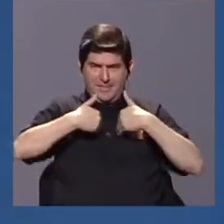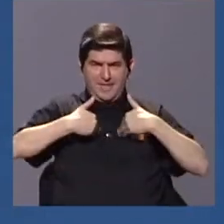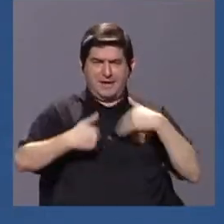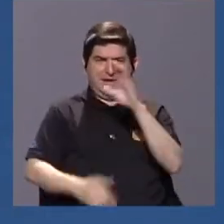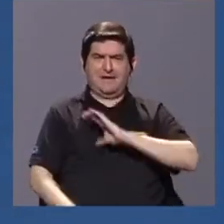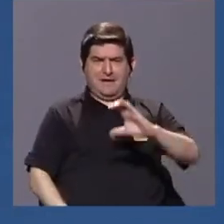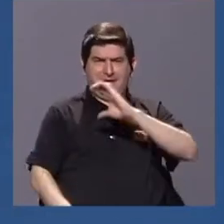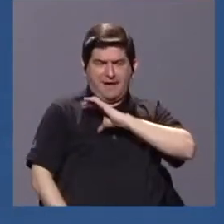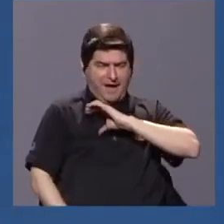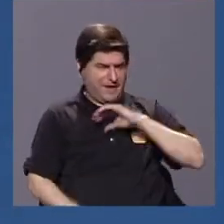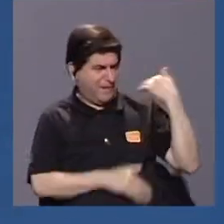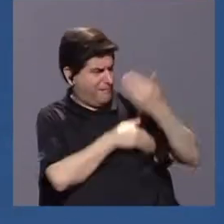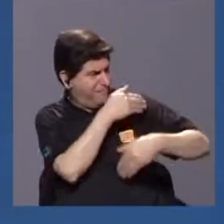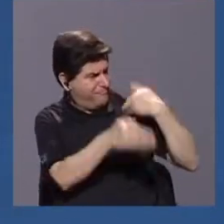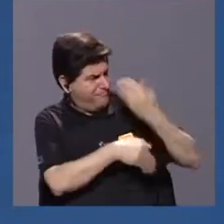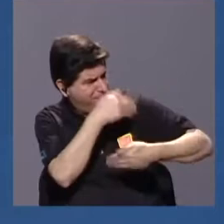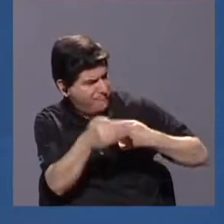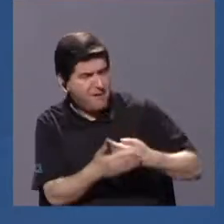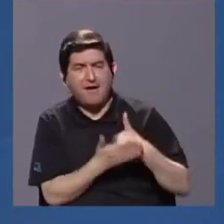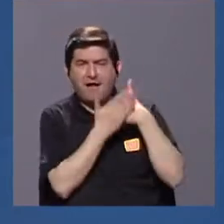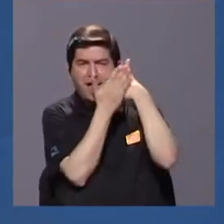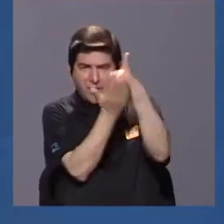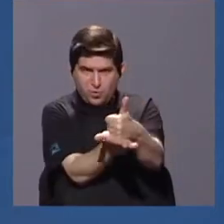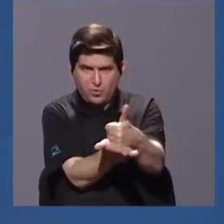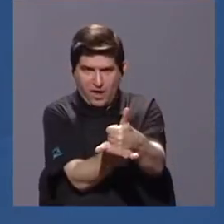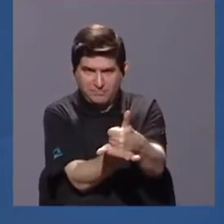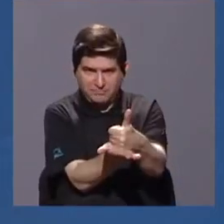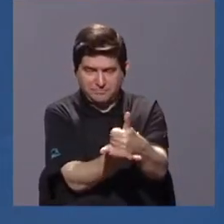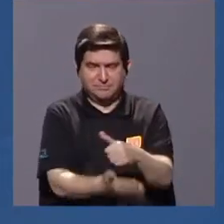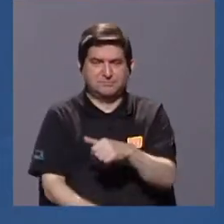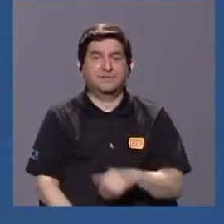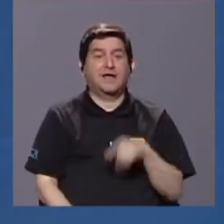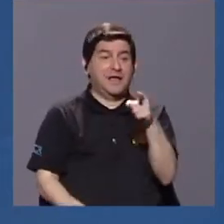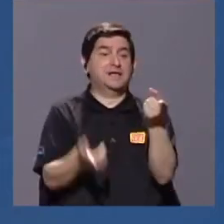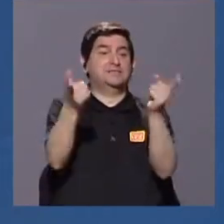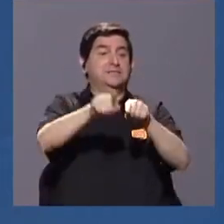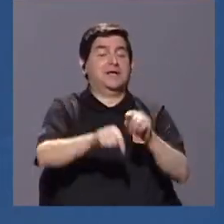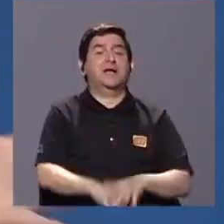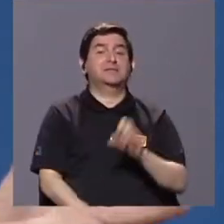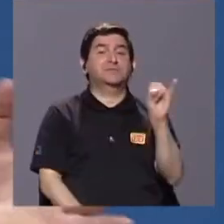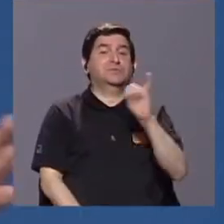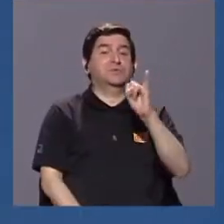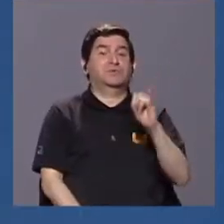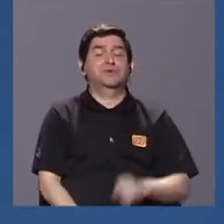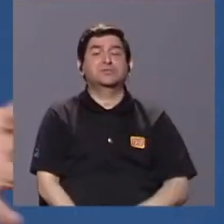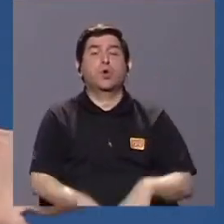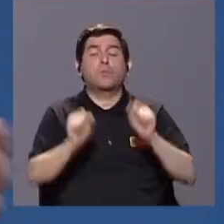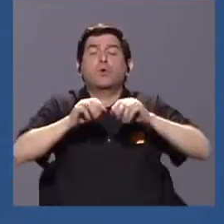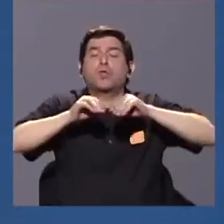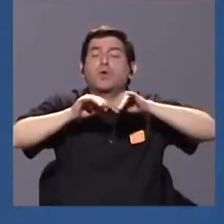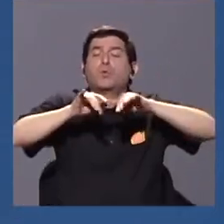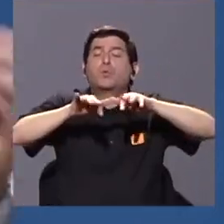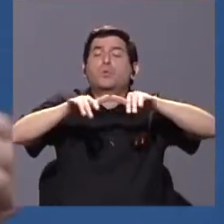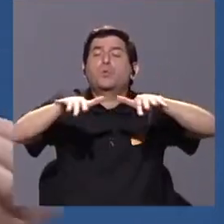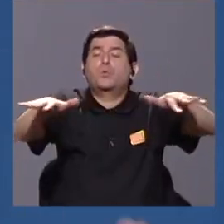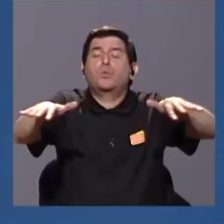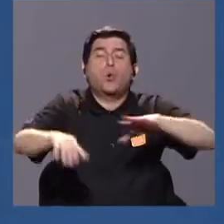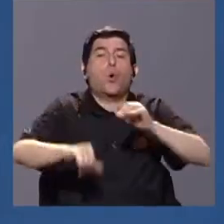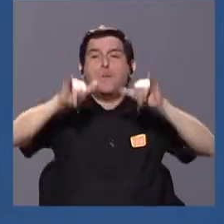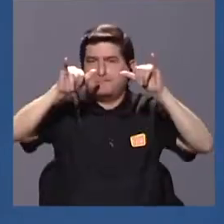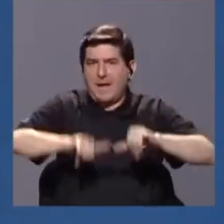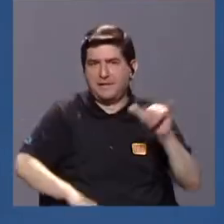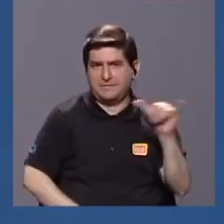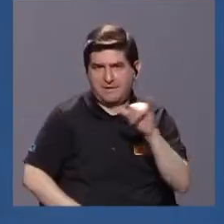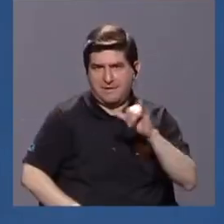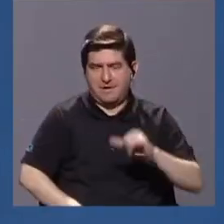características evolutivas que le favorecen o que favorecen al agente infeccioso su transmisión o su mantenimiento